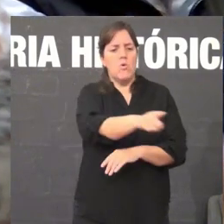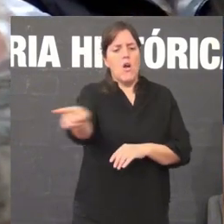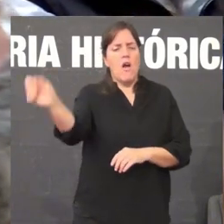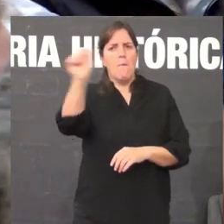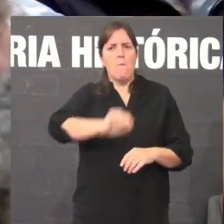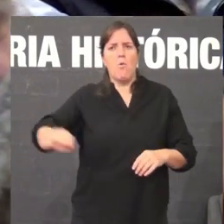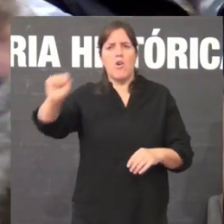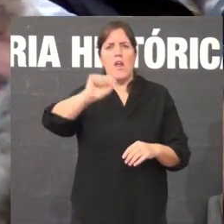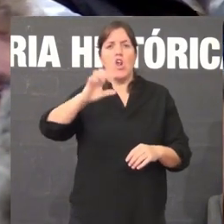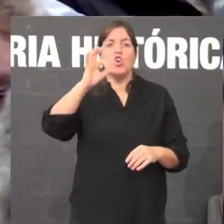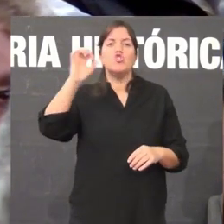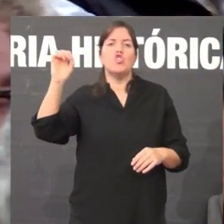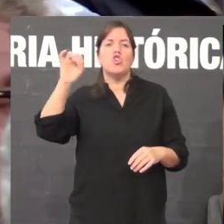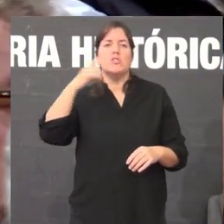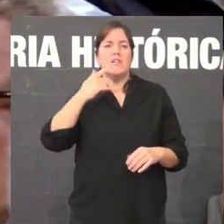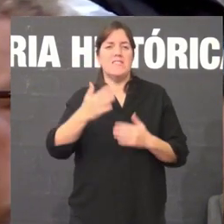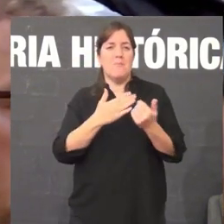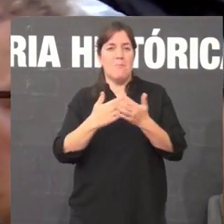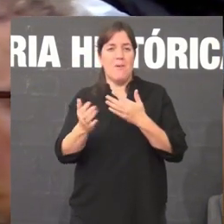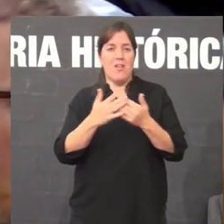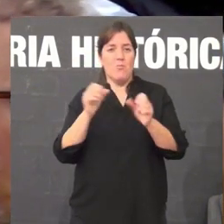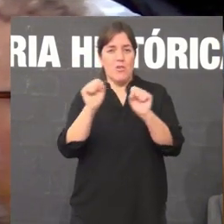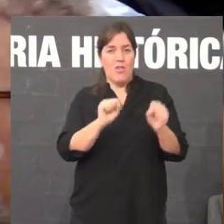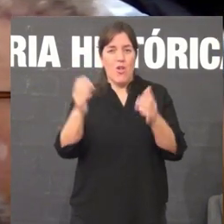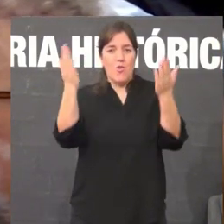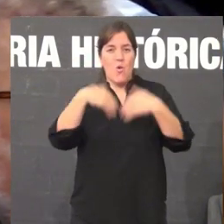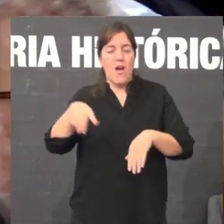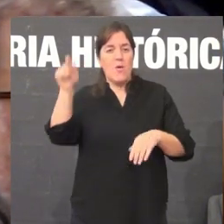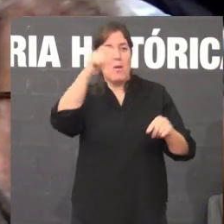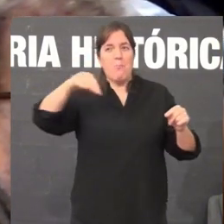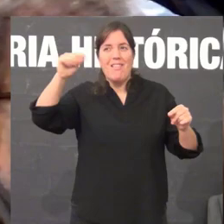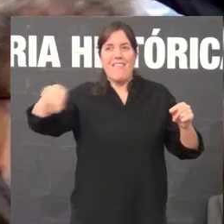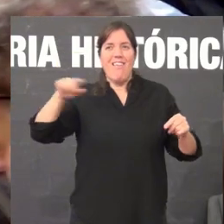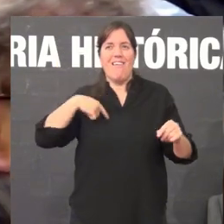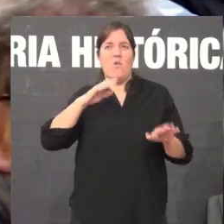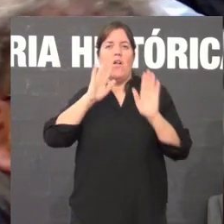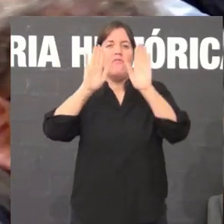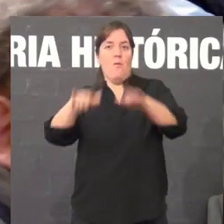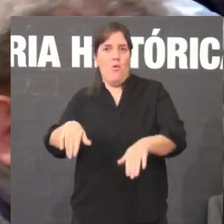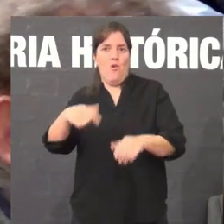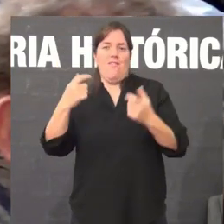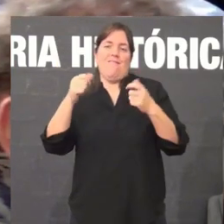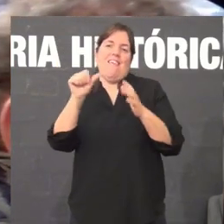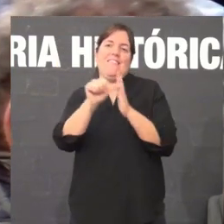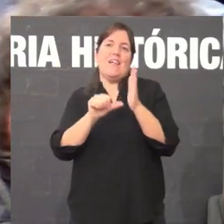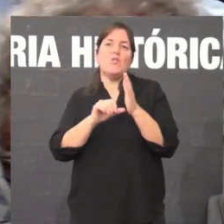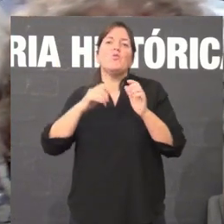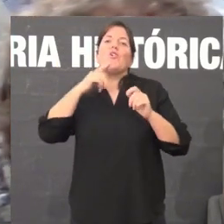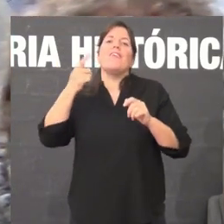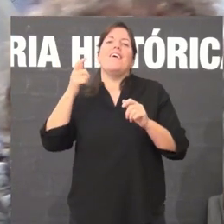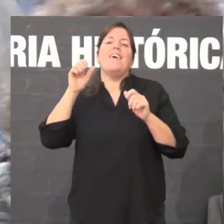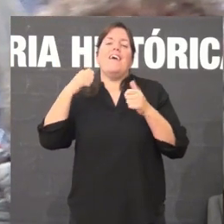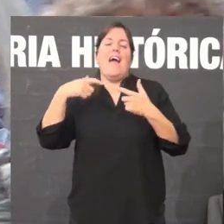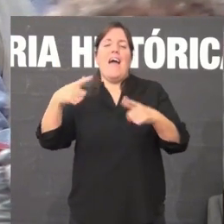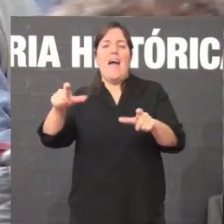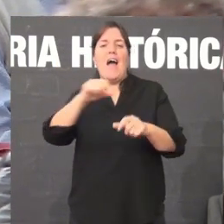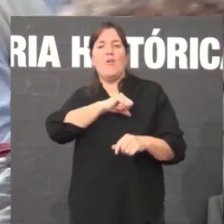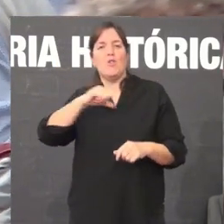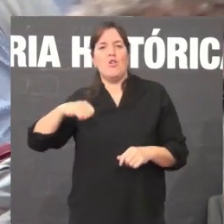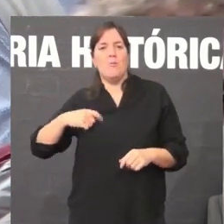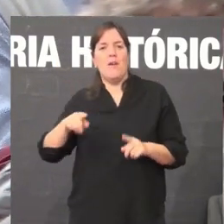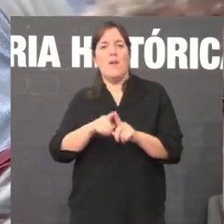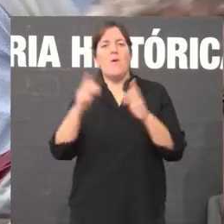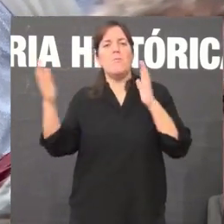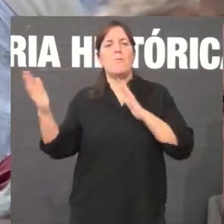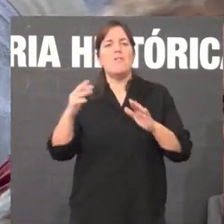sacáustica e sen protección nas mans as pintadas que había a favor do Estatuto de Autonomía. Un momento de esperanza que tamén podemos ver